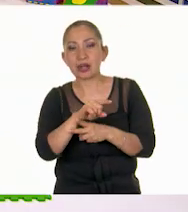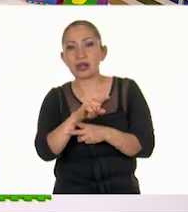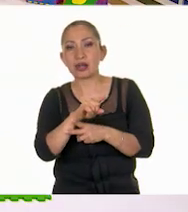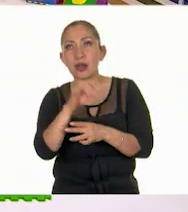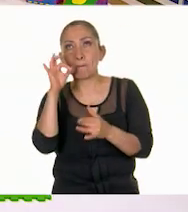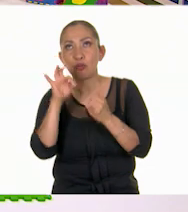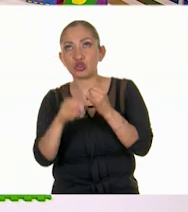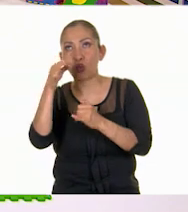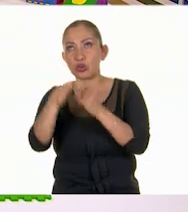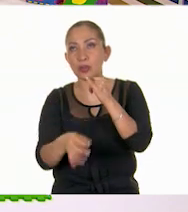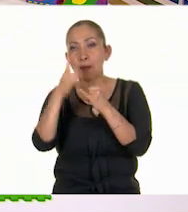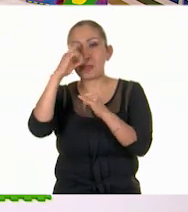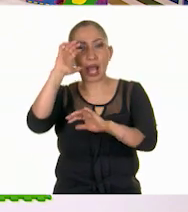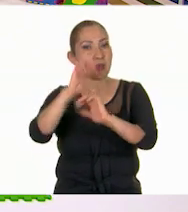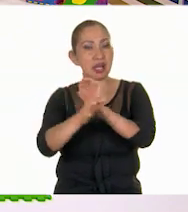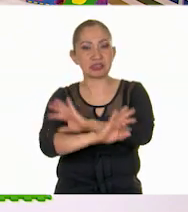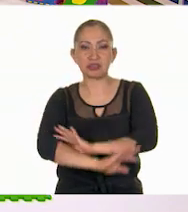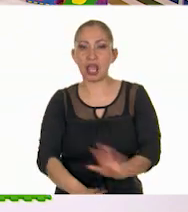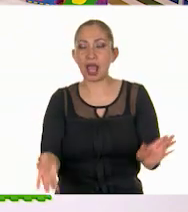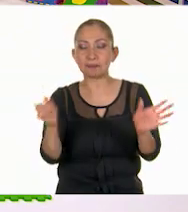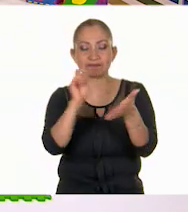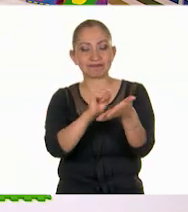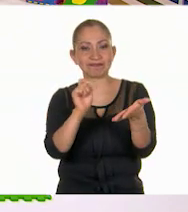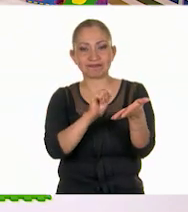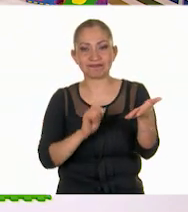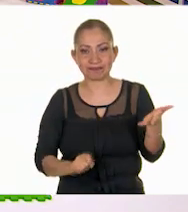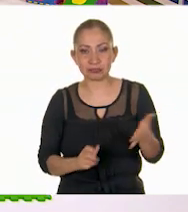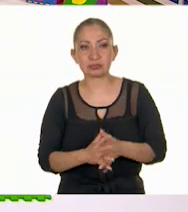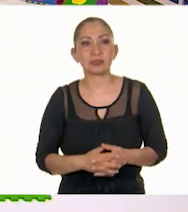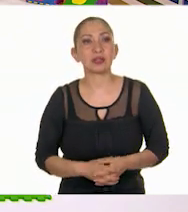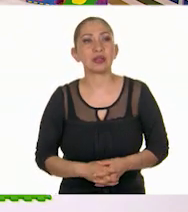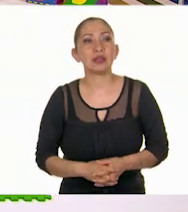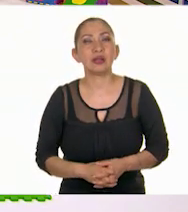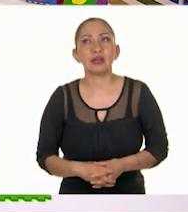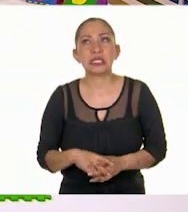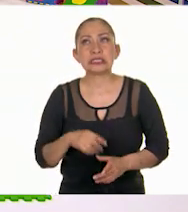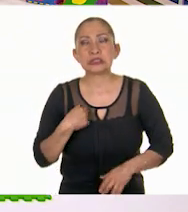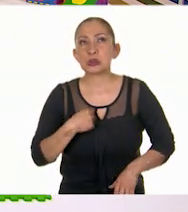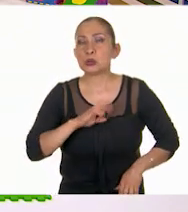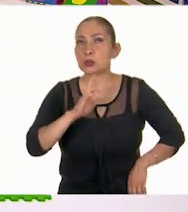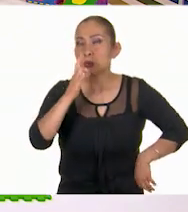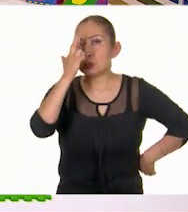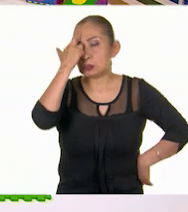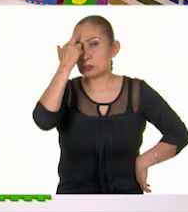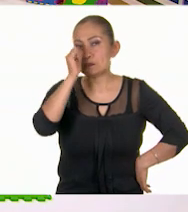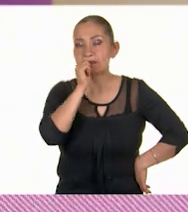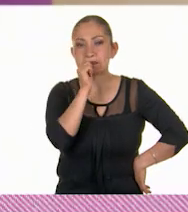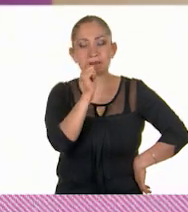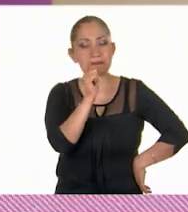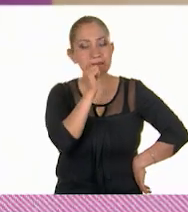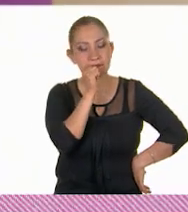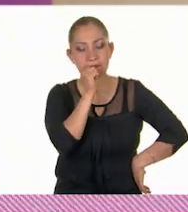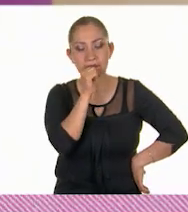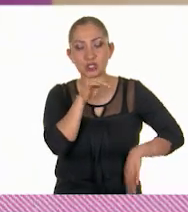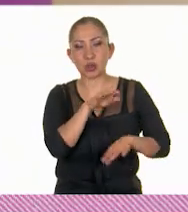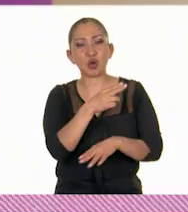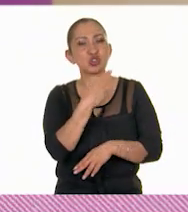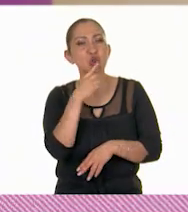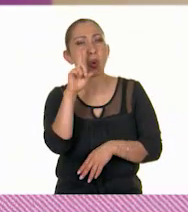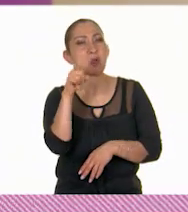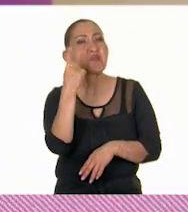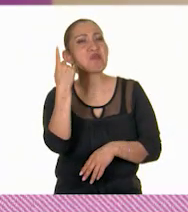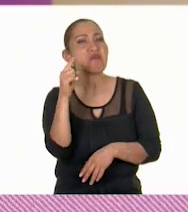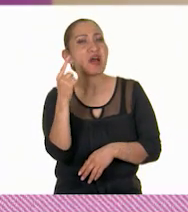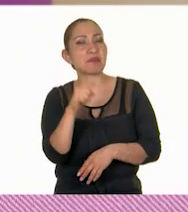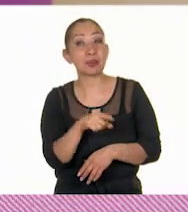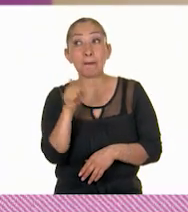final para concluir nuestro texto. Lo que no recuerdo es sobre el uso de la coma.